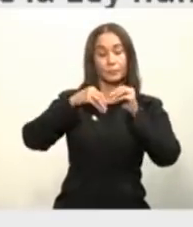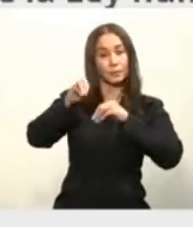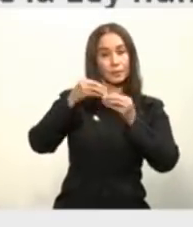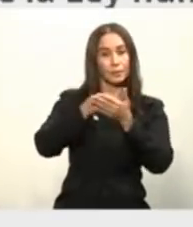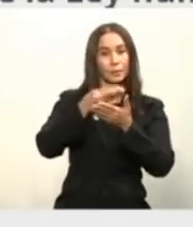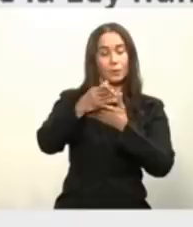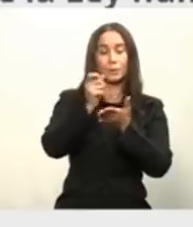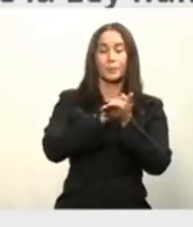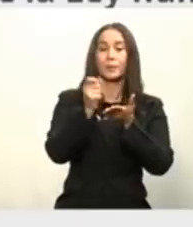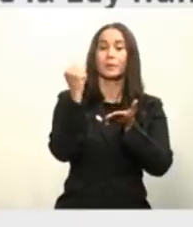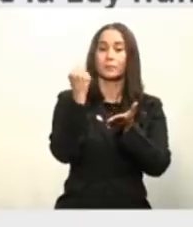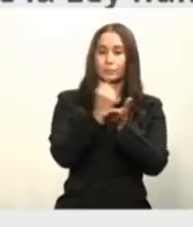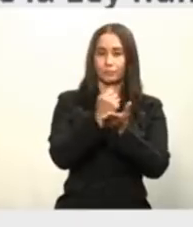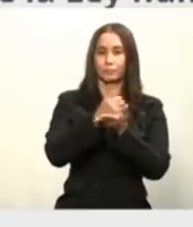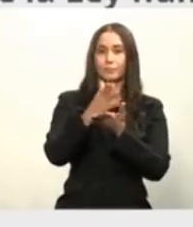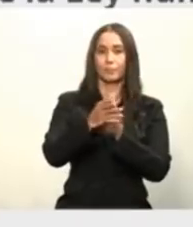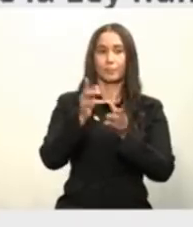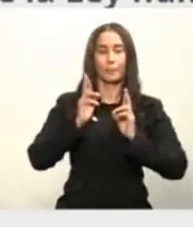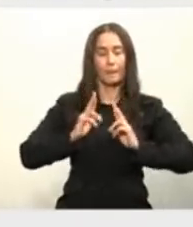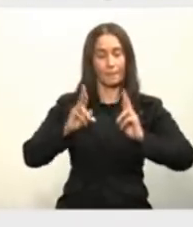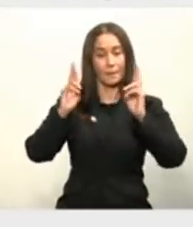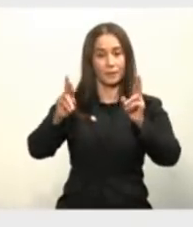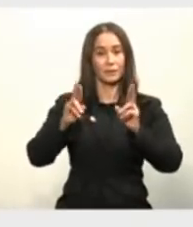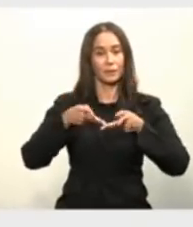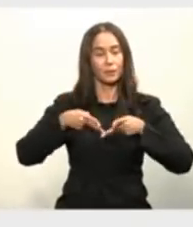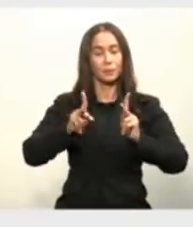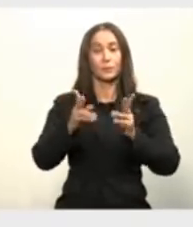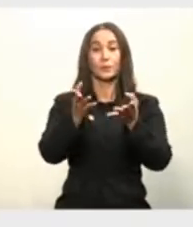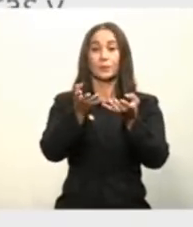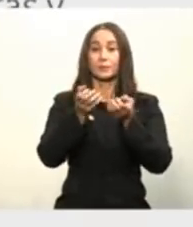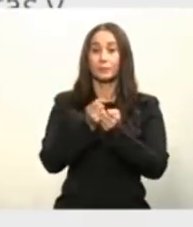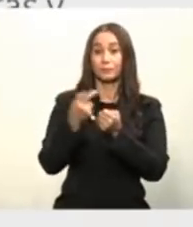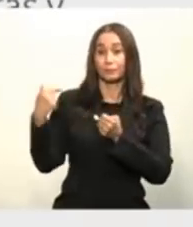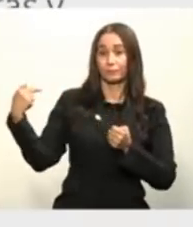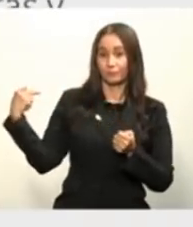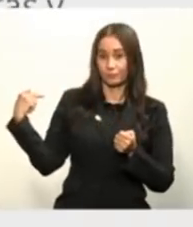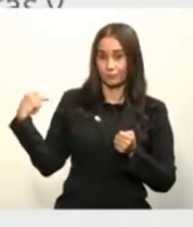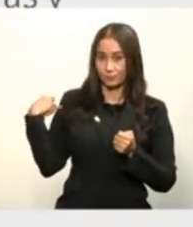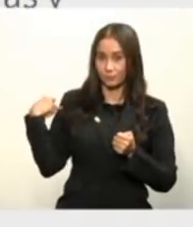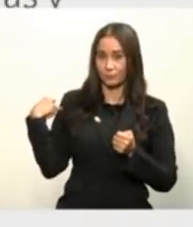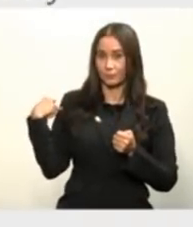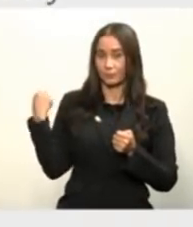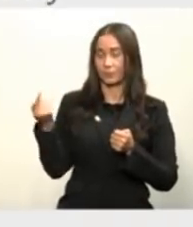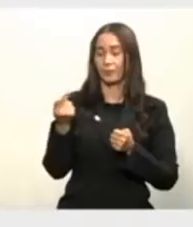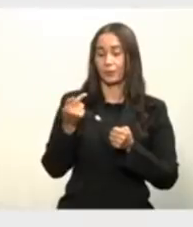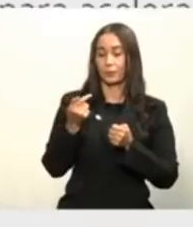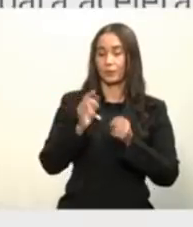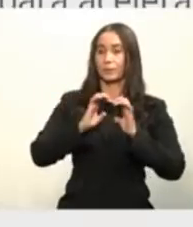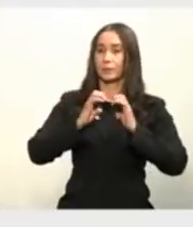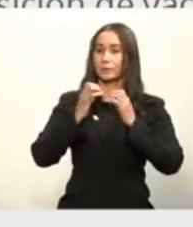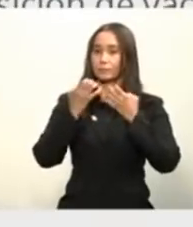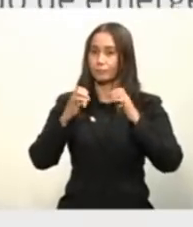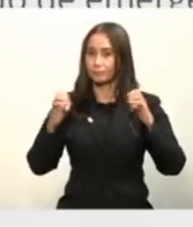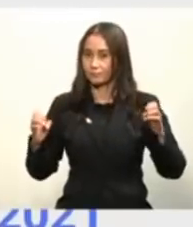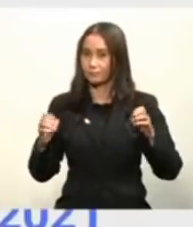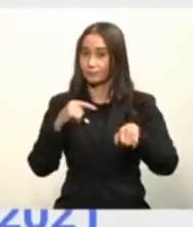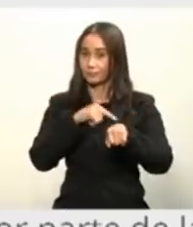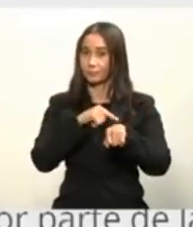contrataciones para acelerar la oportuna adquisición de vacunas durante el estado de emergencia.